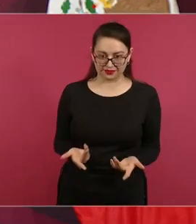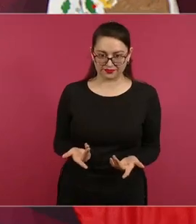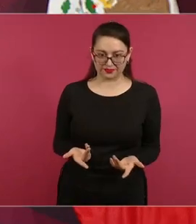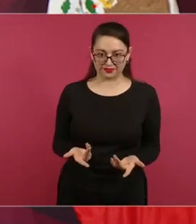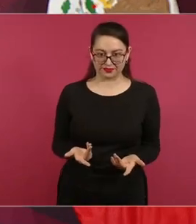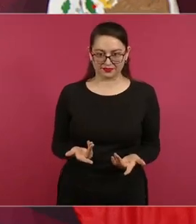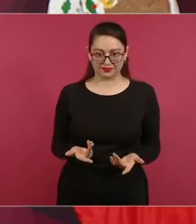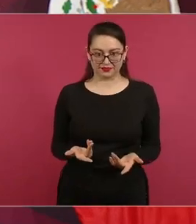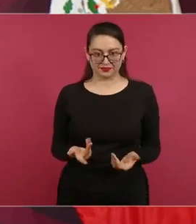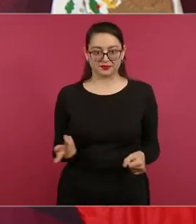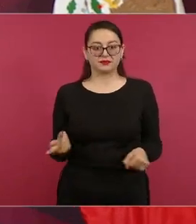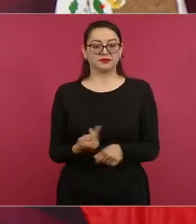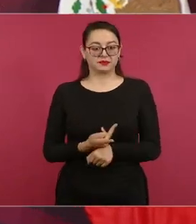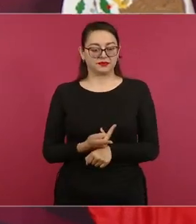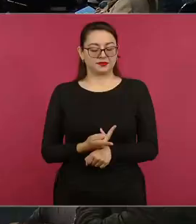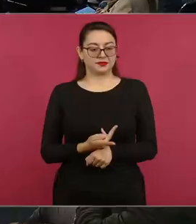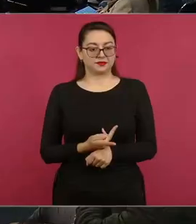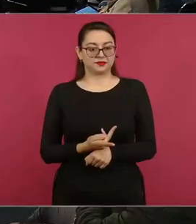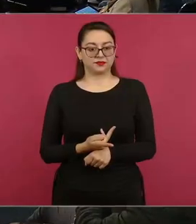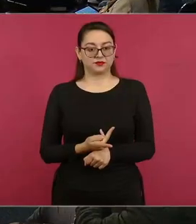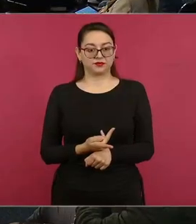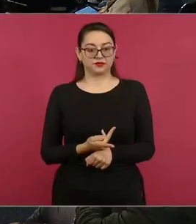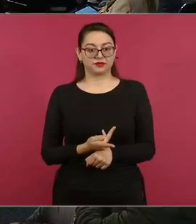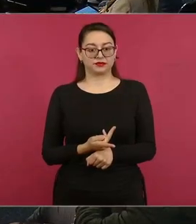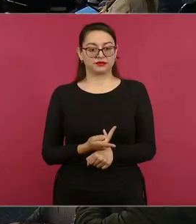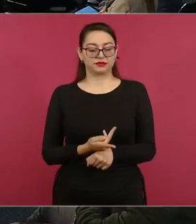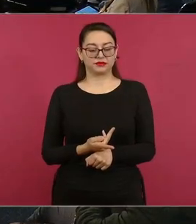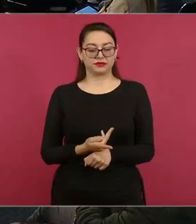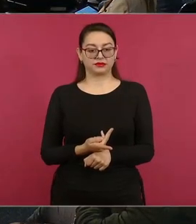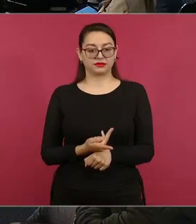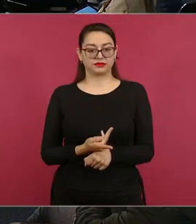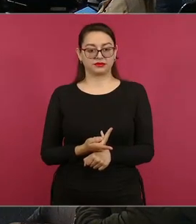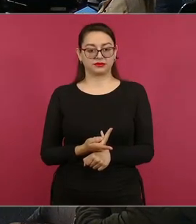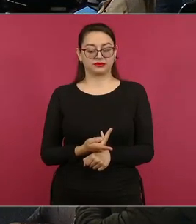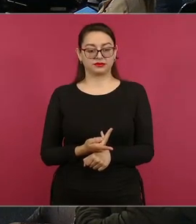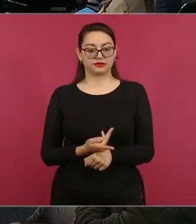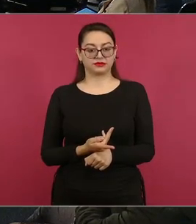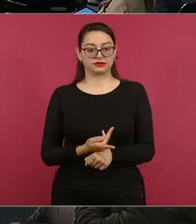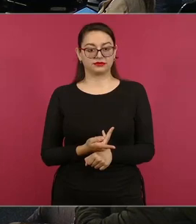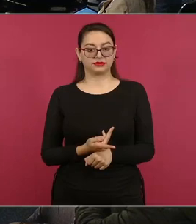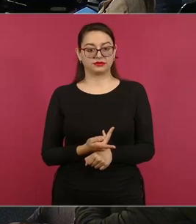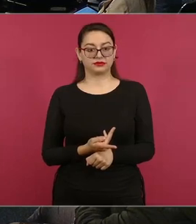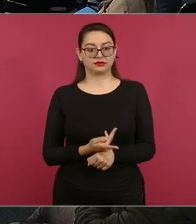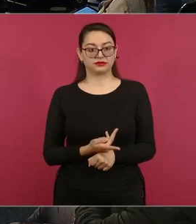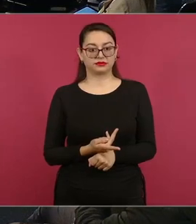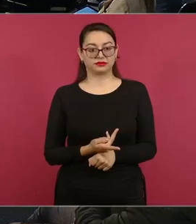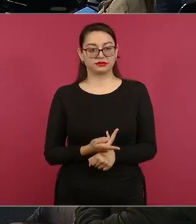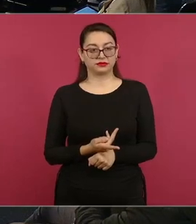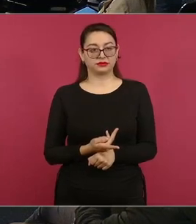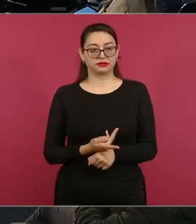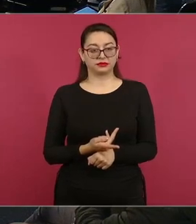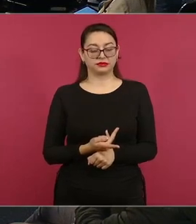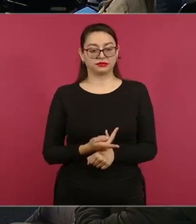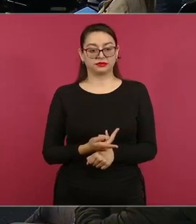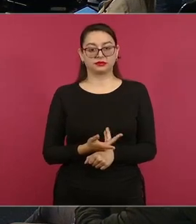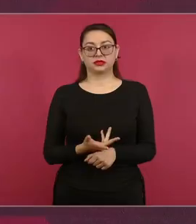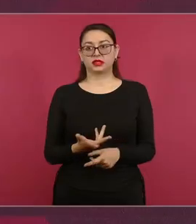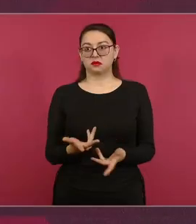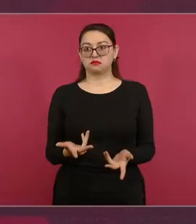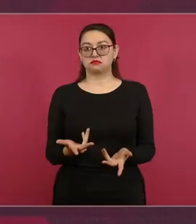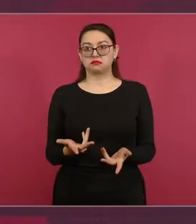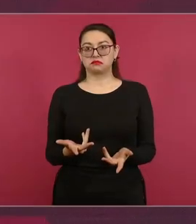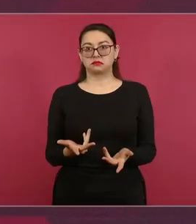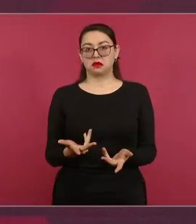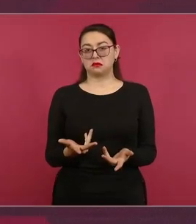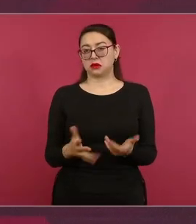imagínense que son como 12 millones de adultos mayores,